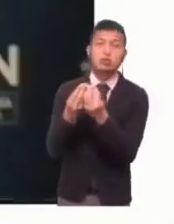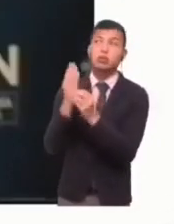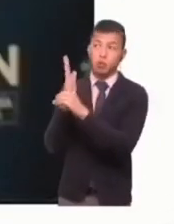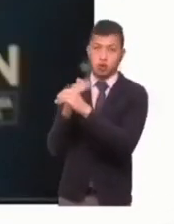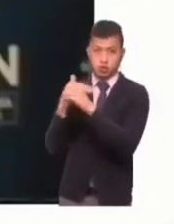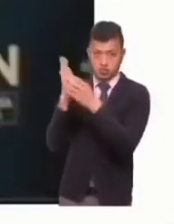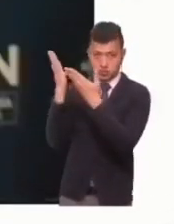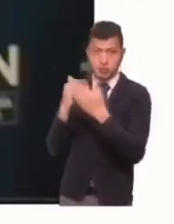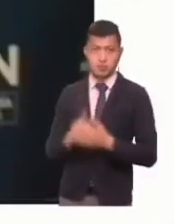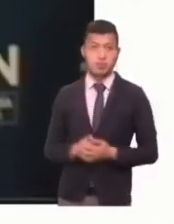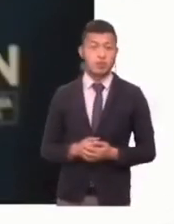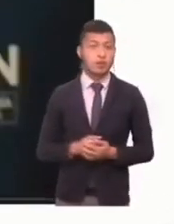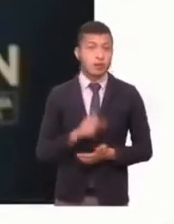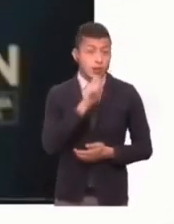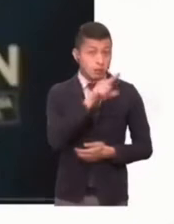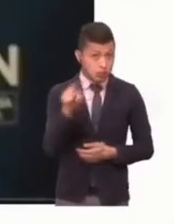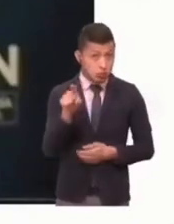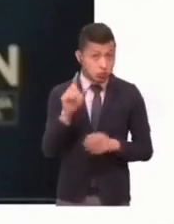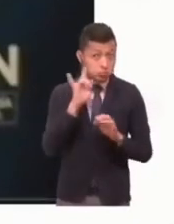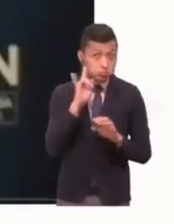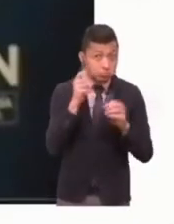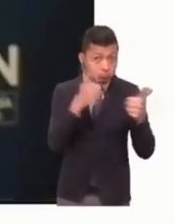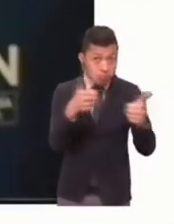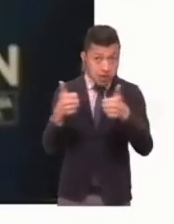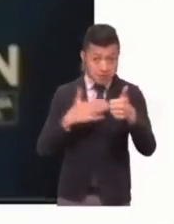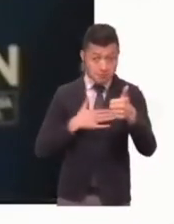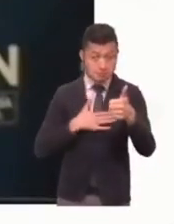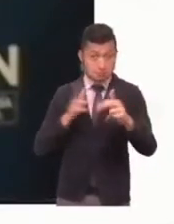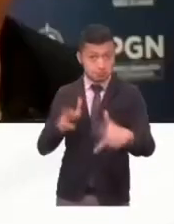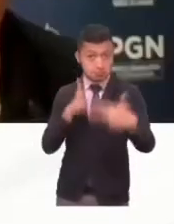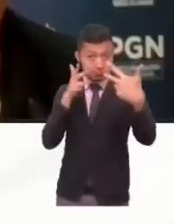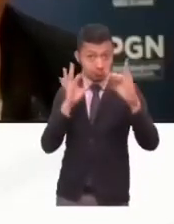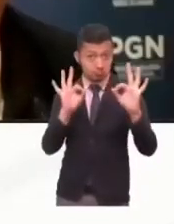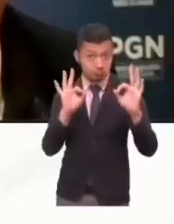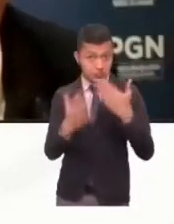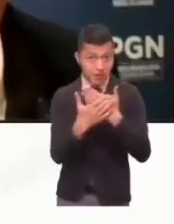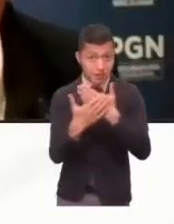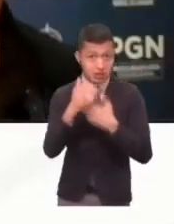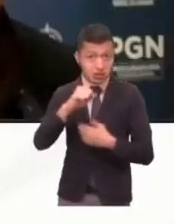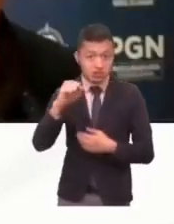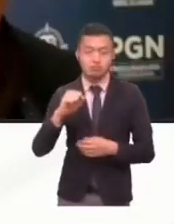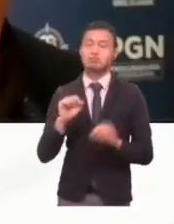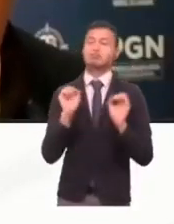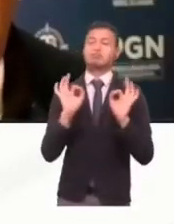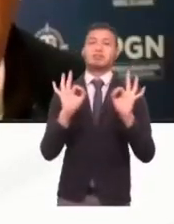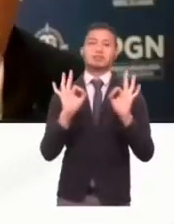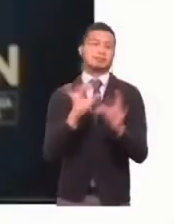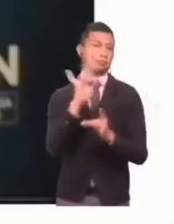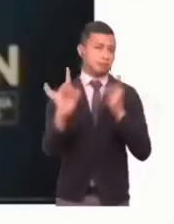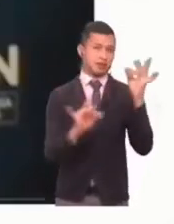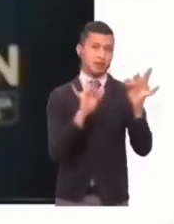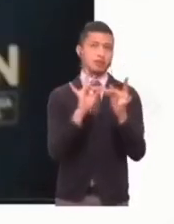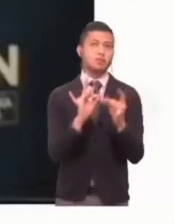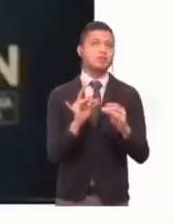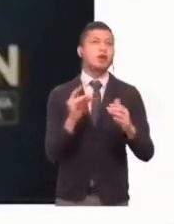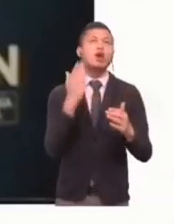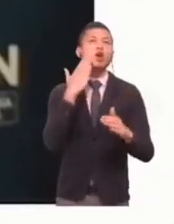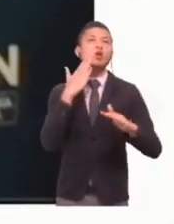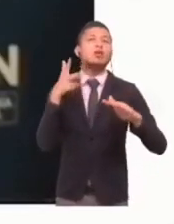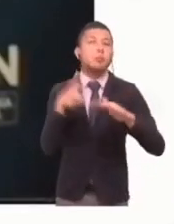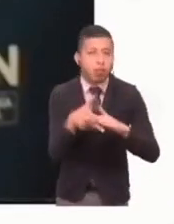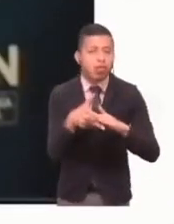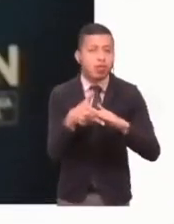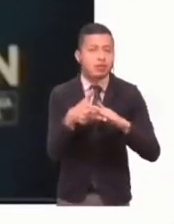simplemente verifico que me están escuchando bien ya. Por favor, ¿alguna señal? Perfecto. No, no sé desde qué momento se